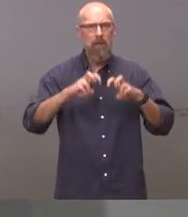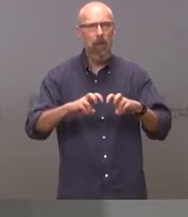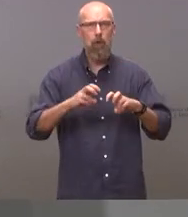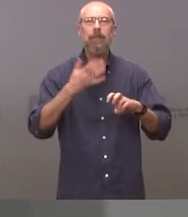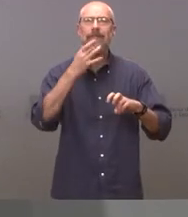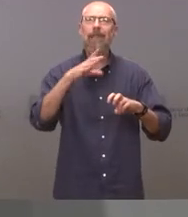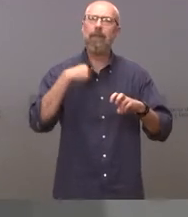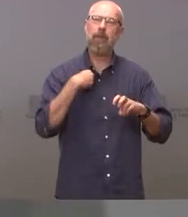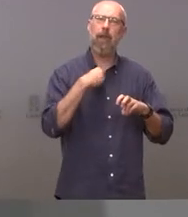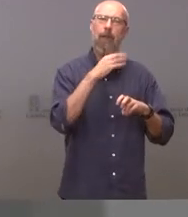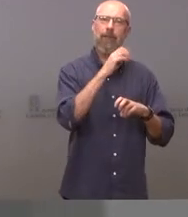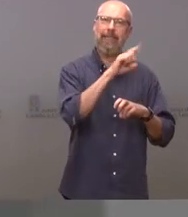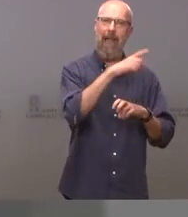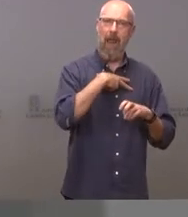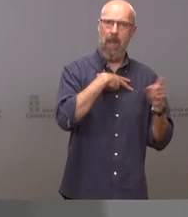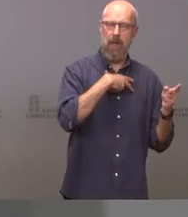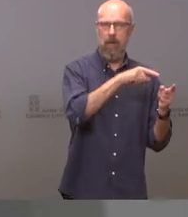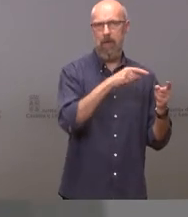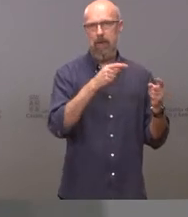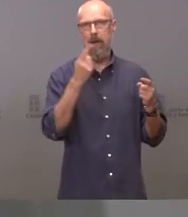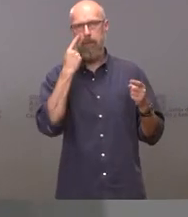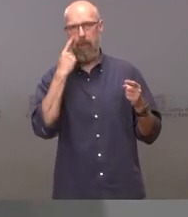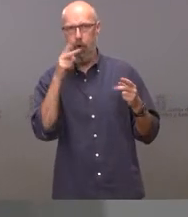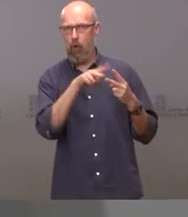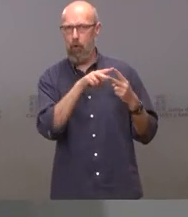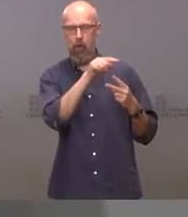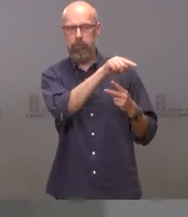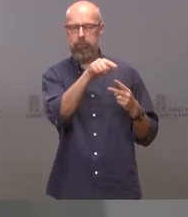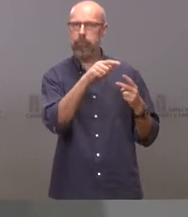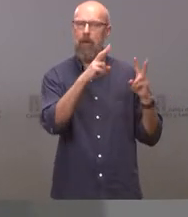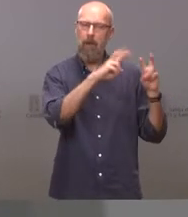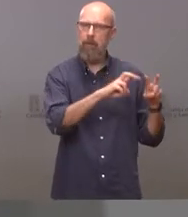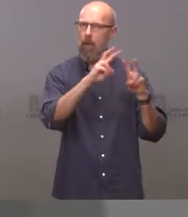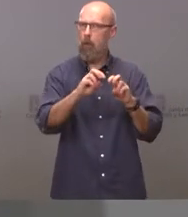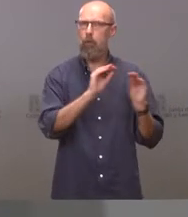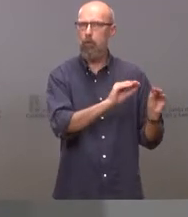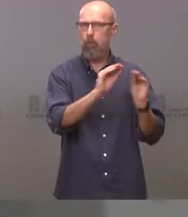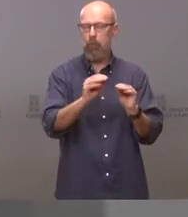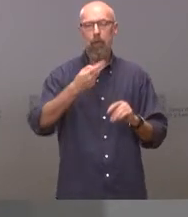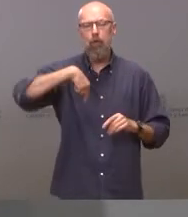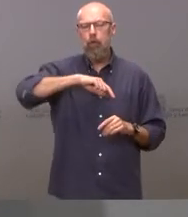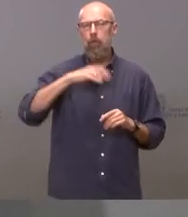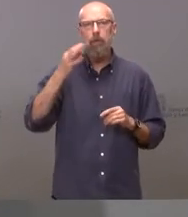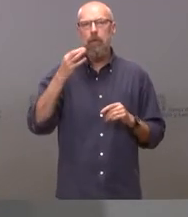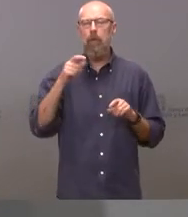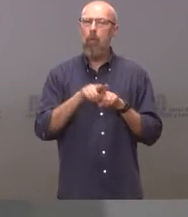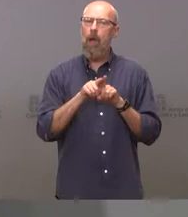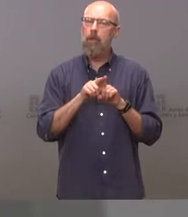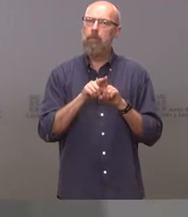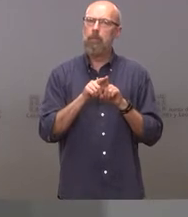y por parte de la inspección y que nosotros vamos a mantener la discreción